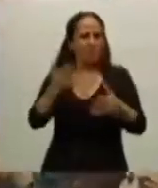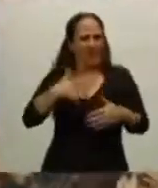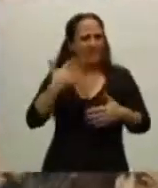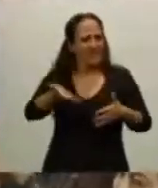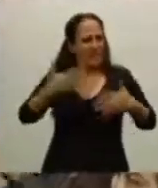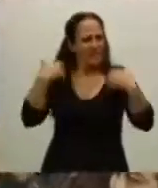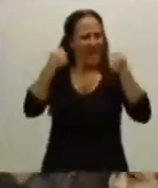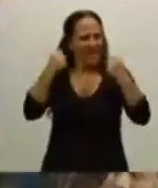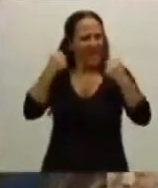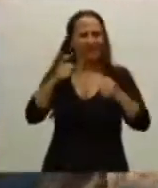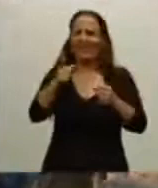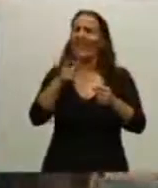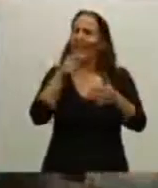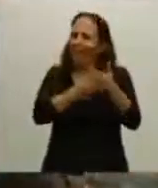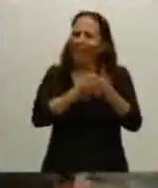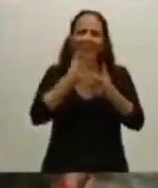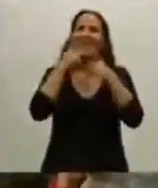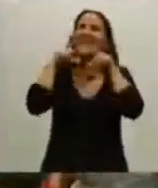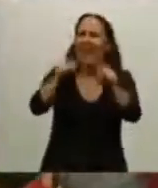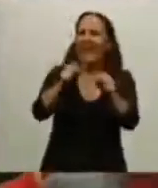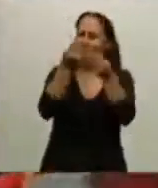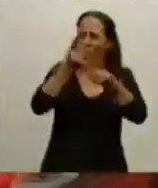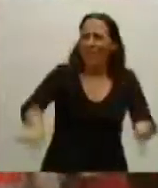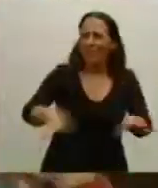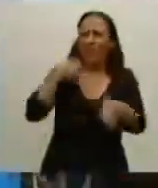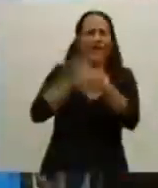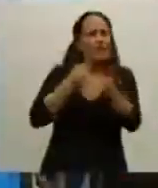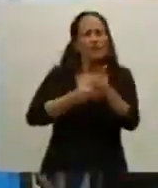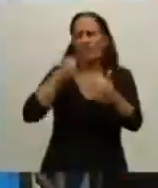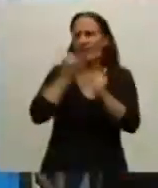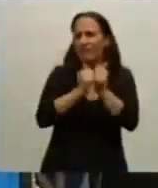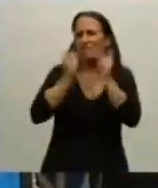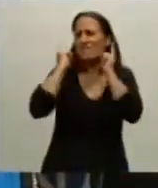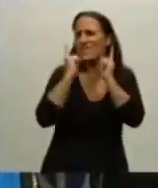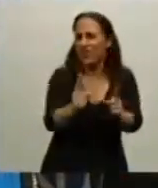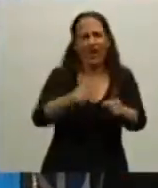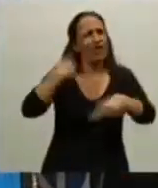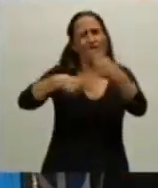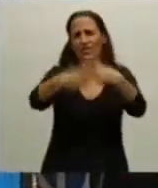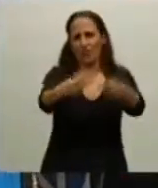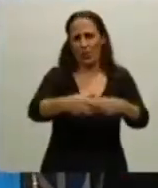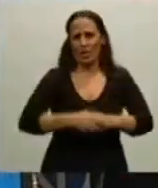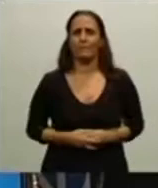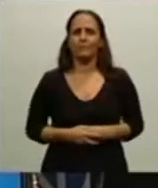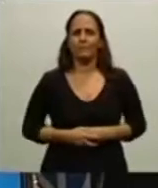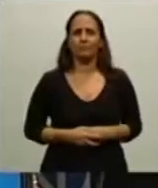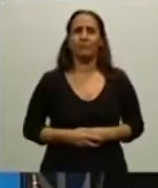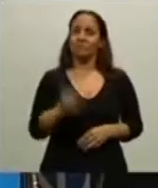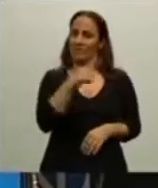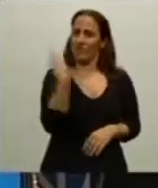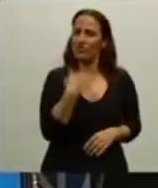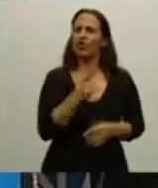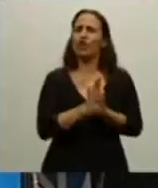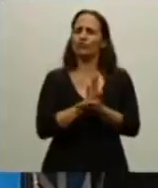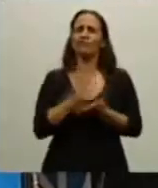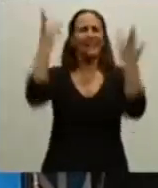a no abandonar ese reclamo histórico que comienza lucha histórica, tenemos no solamente